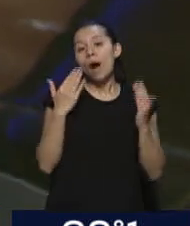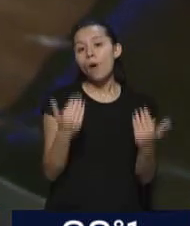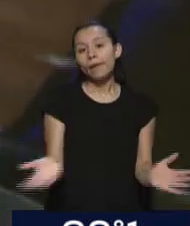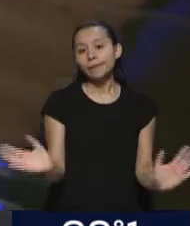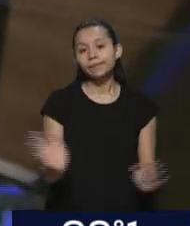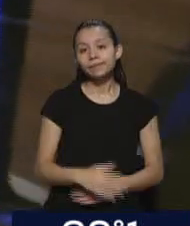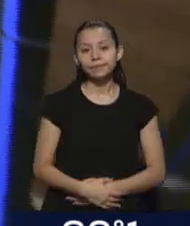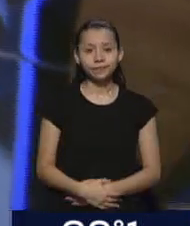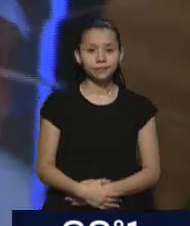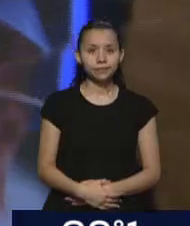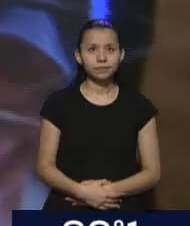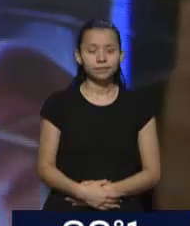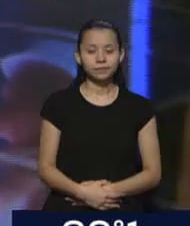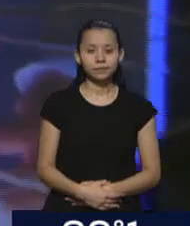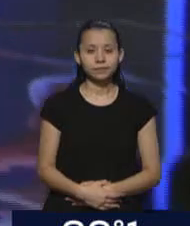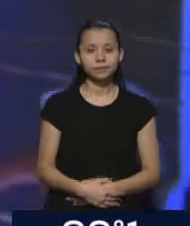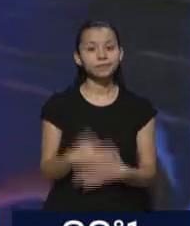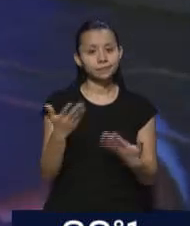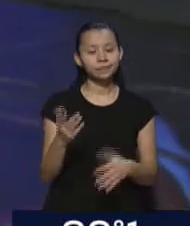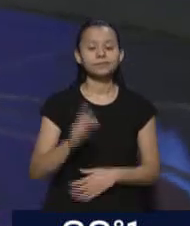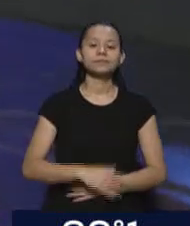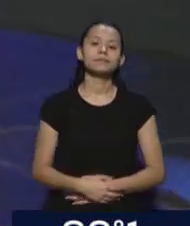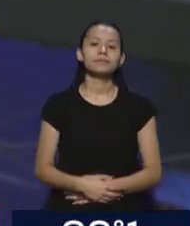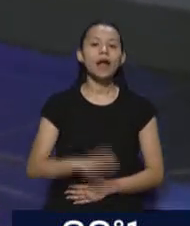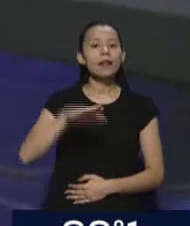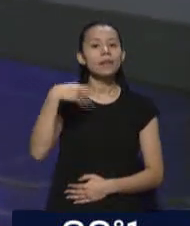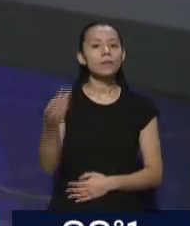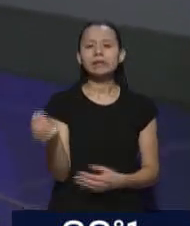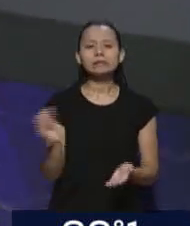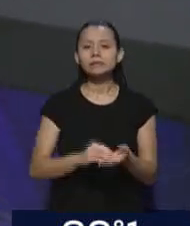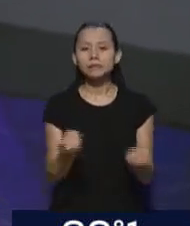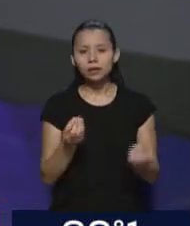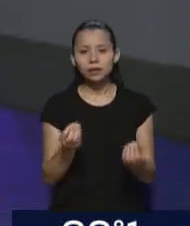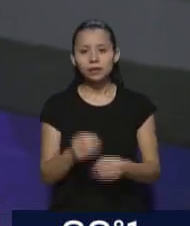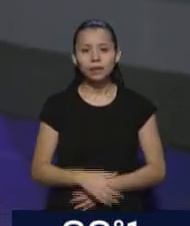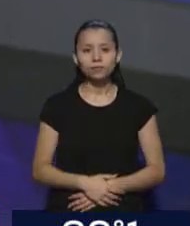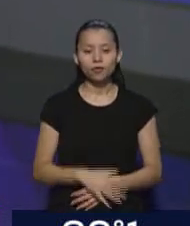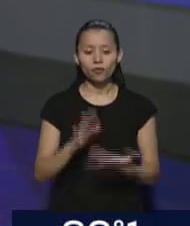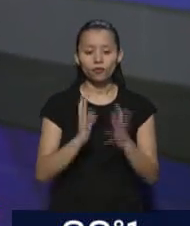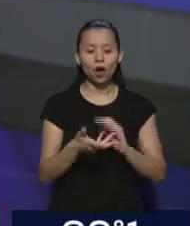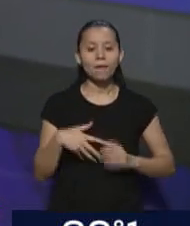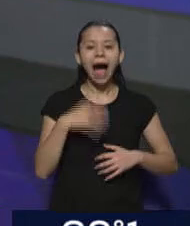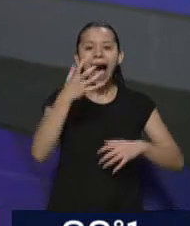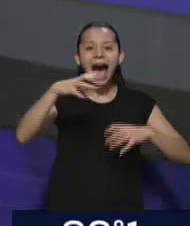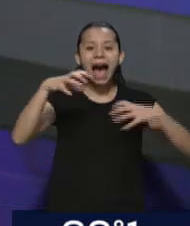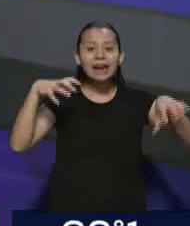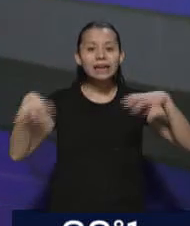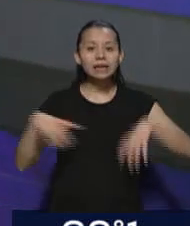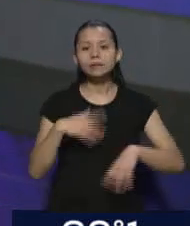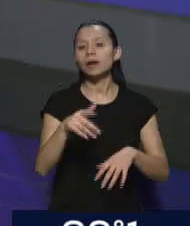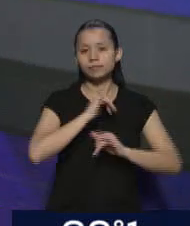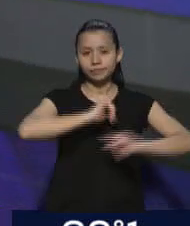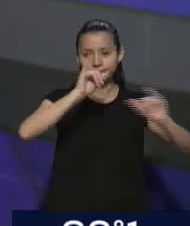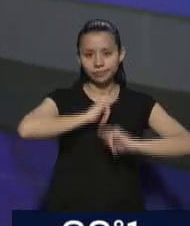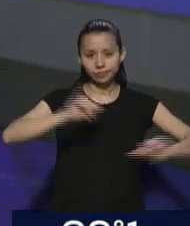Después, Fernando y amigos, comenzaría a explicar cada una de las áreas. Y de todas